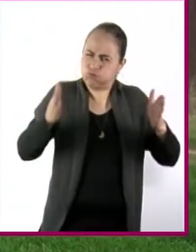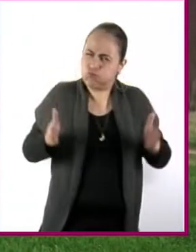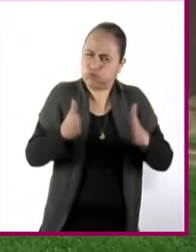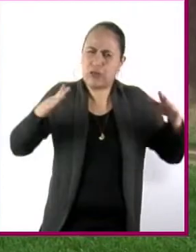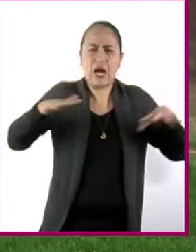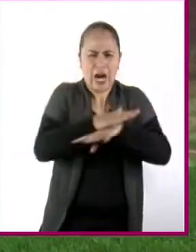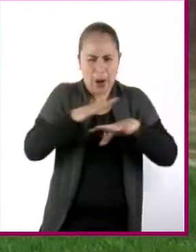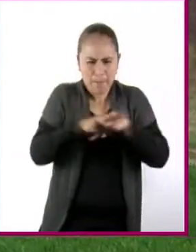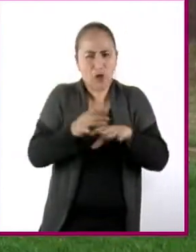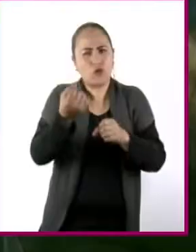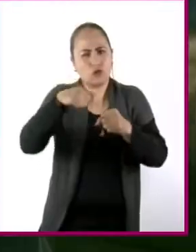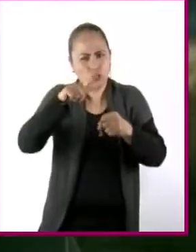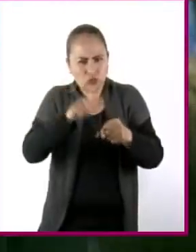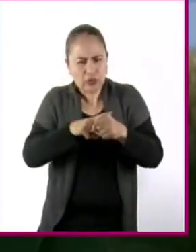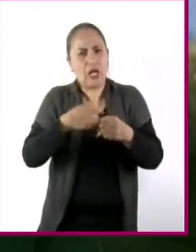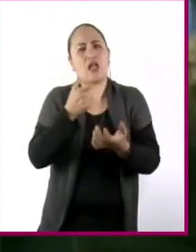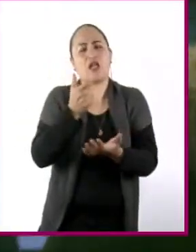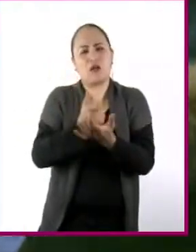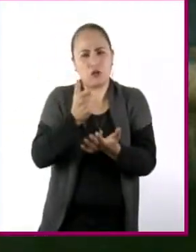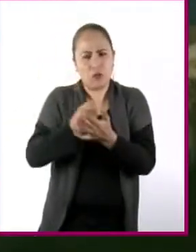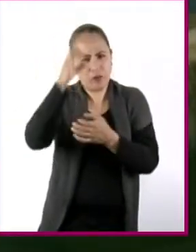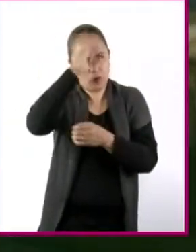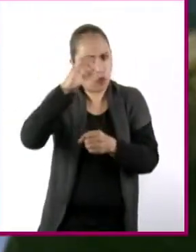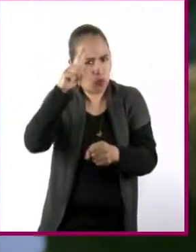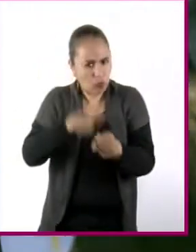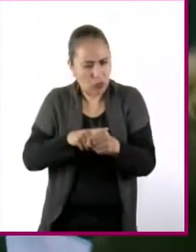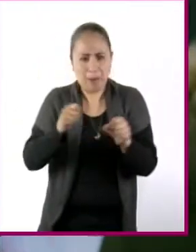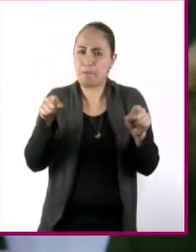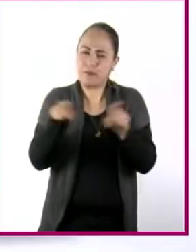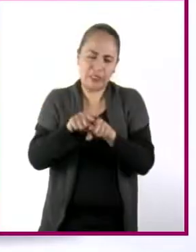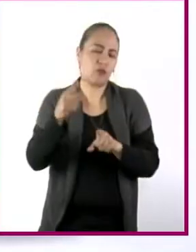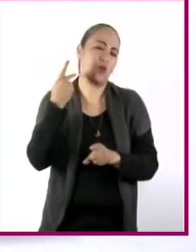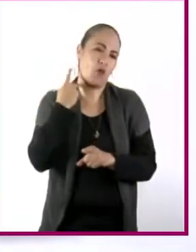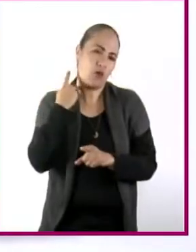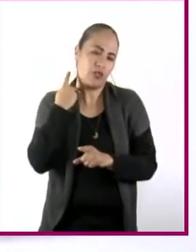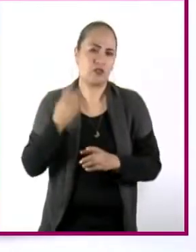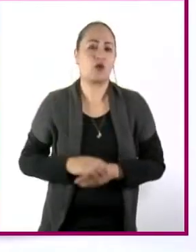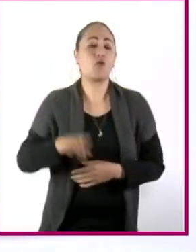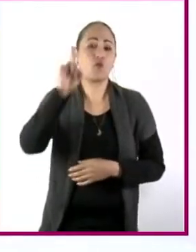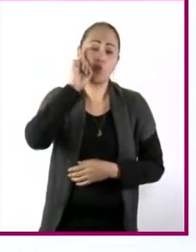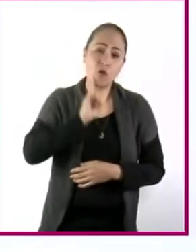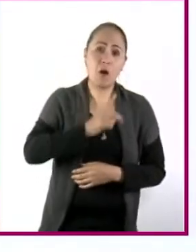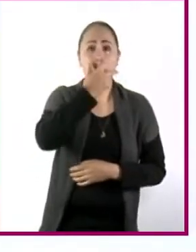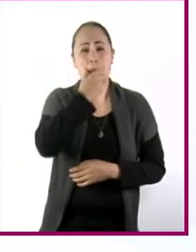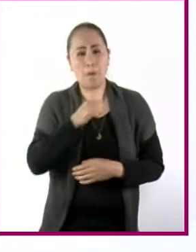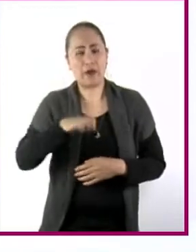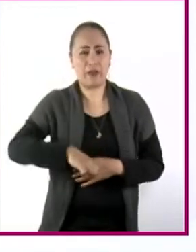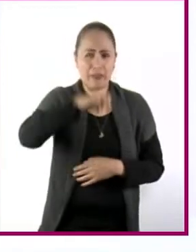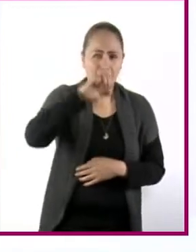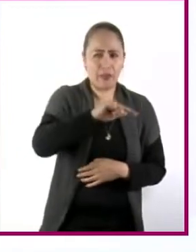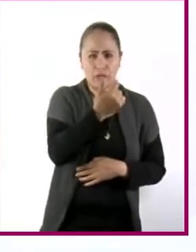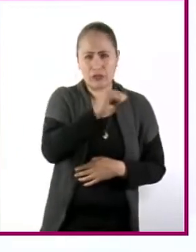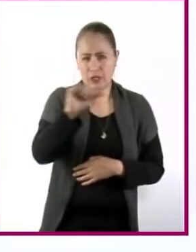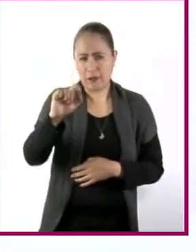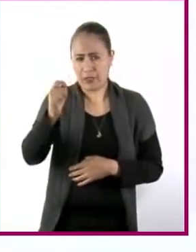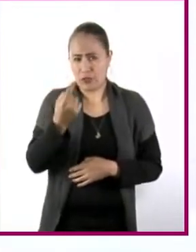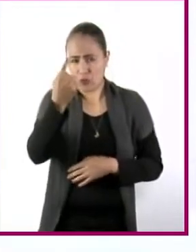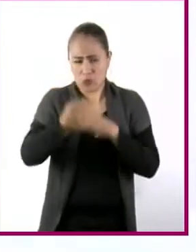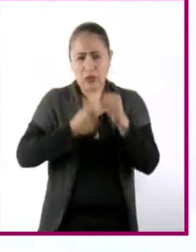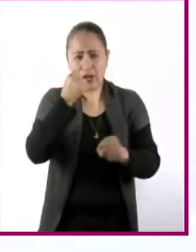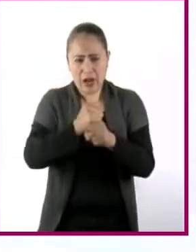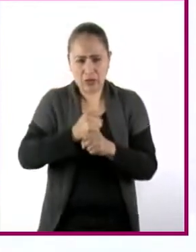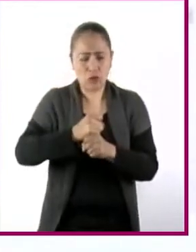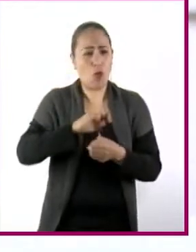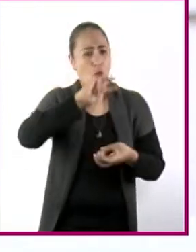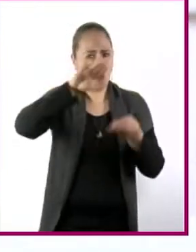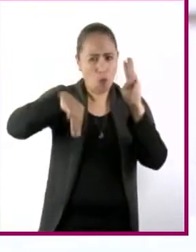a nivel social, cultural, económico y por supuesto político. Mujeres y hombres entre 12 y 21 años hacen girar el